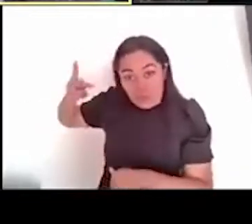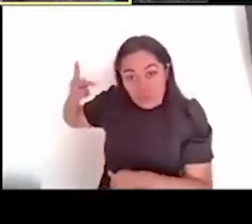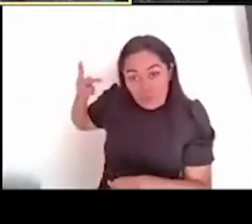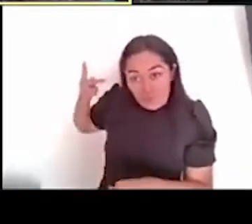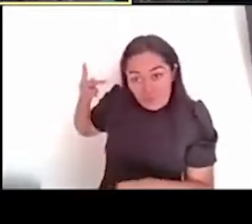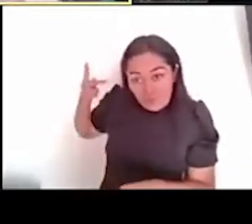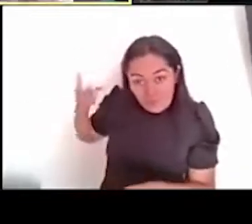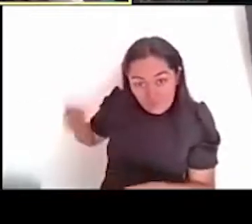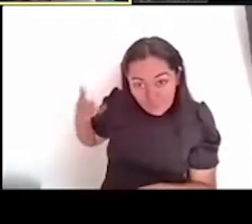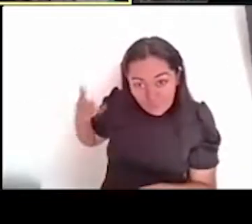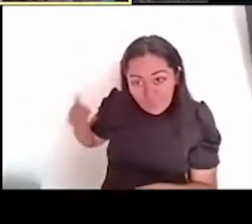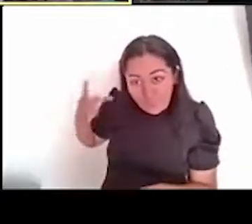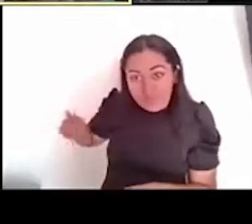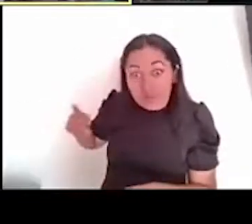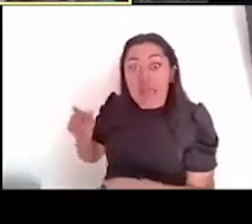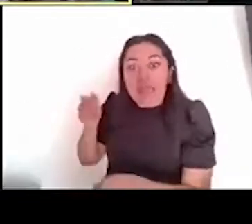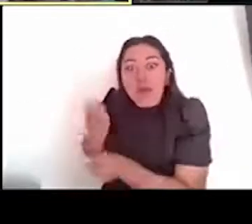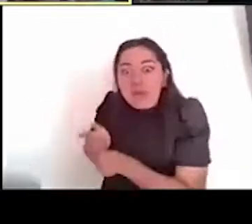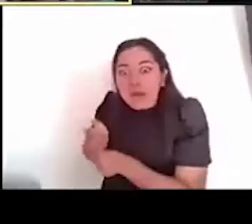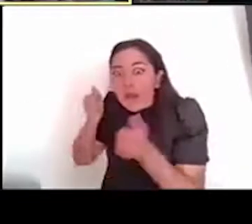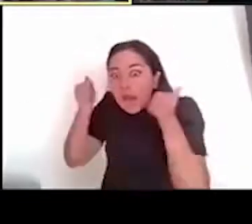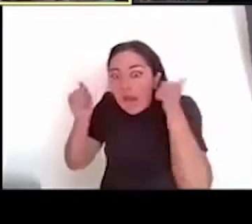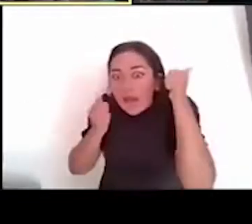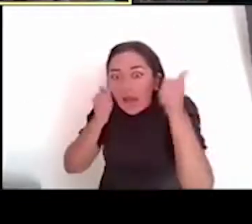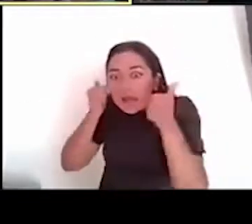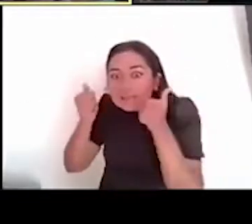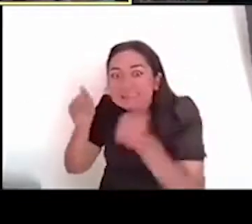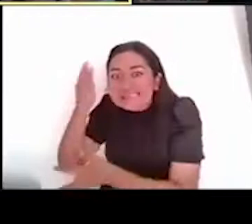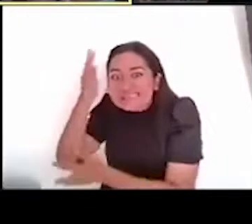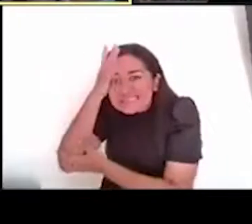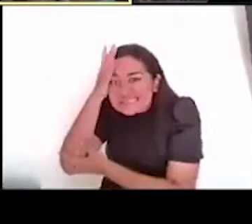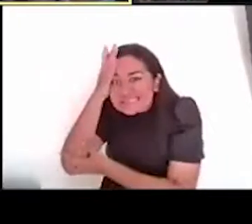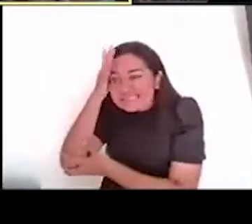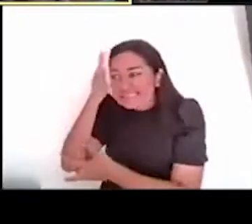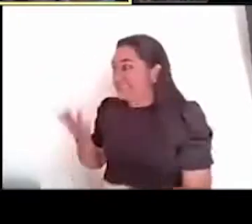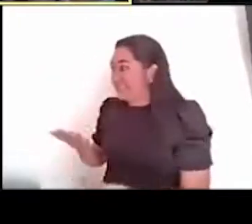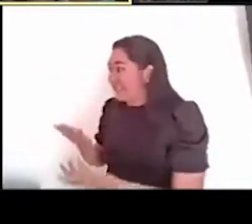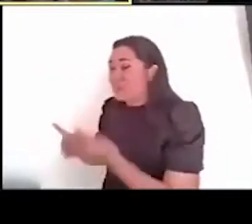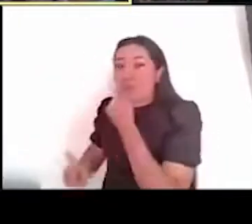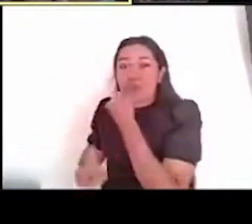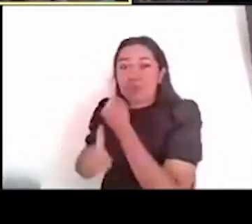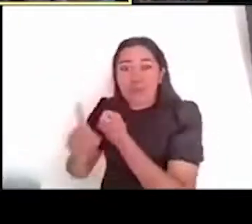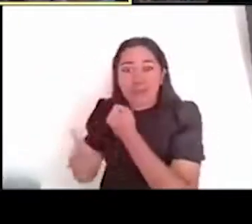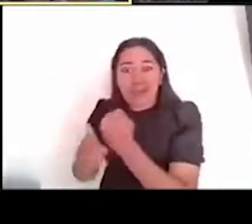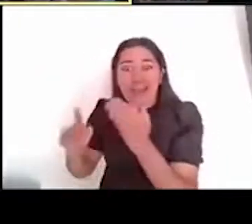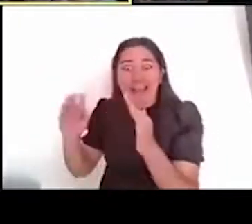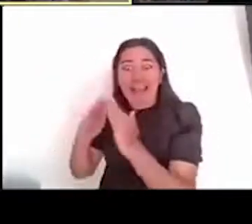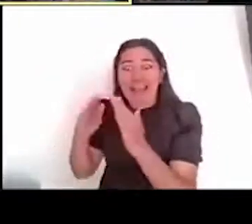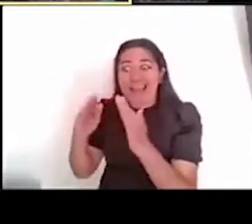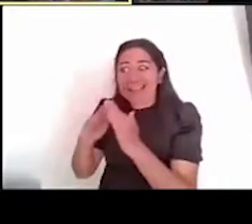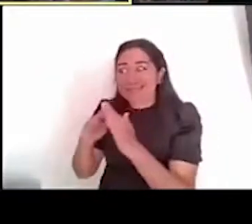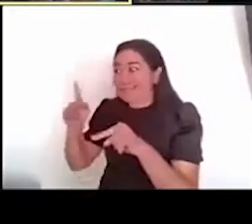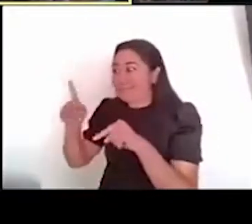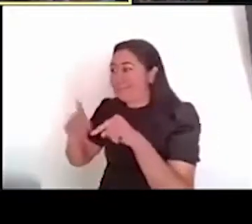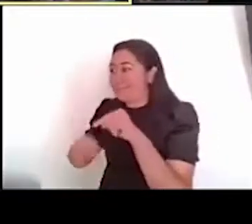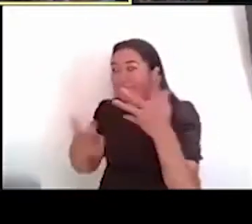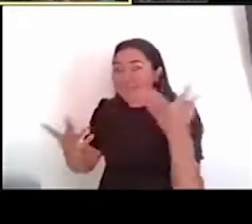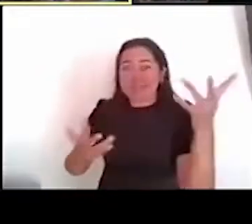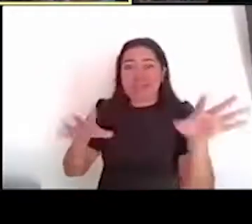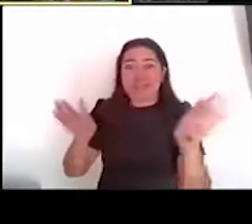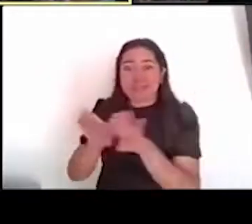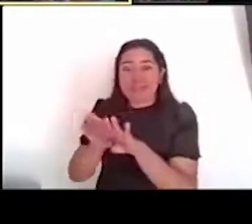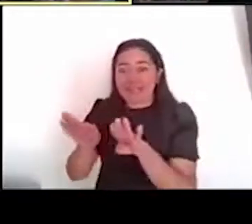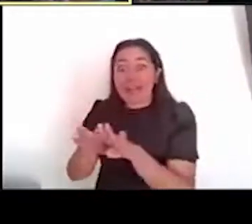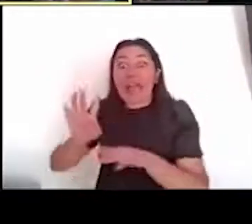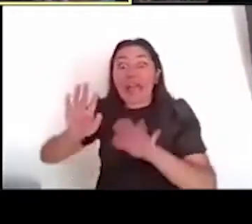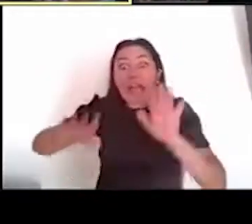arqueológicos, todo lo que, lo que tu obra se convierte, ¿no? Entonces, por eso, en un momento dado, prefieren no hacer nada en,